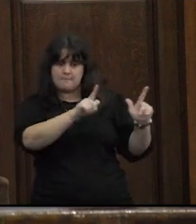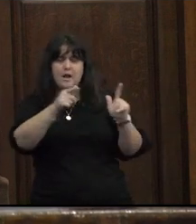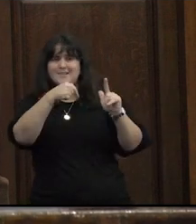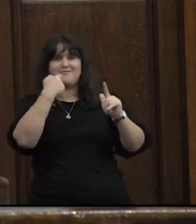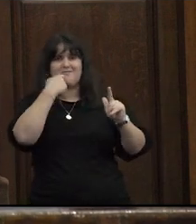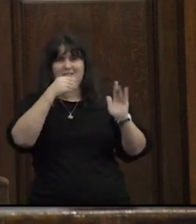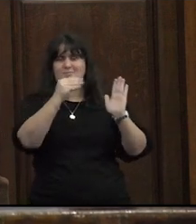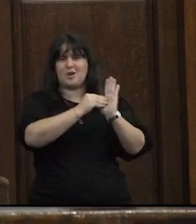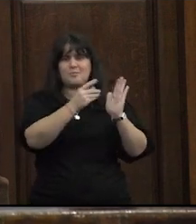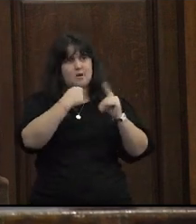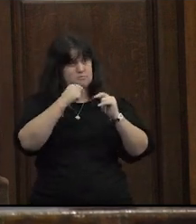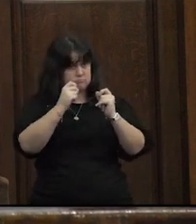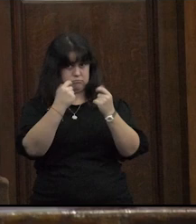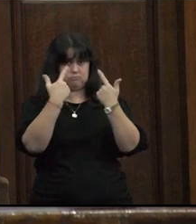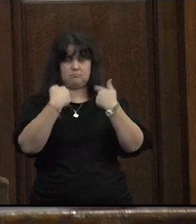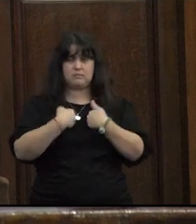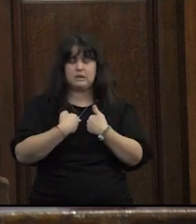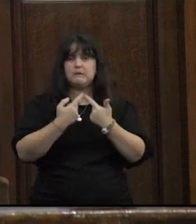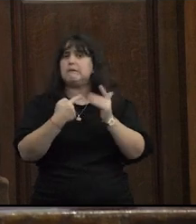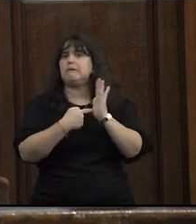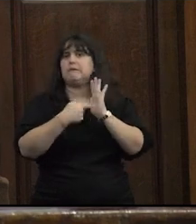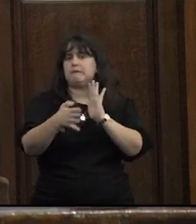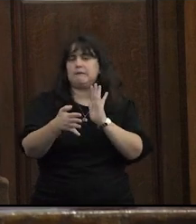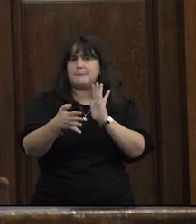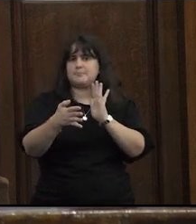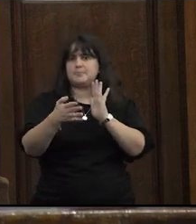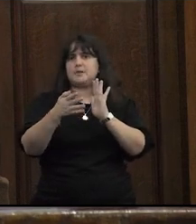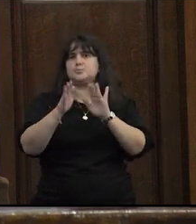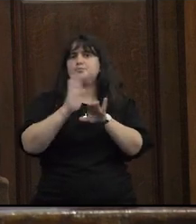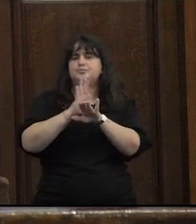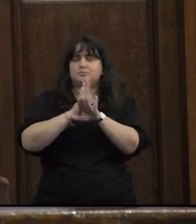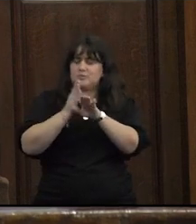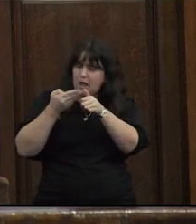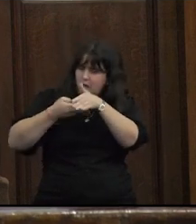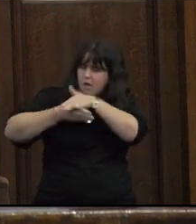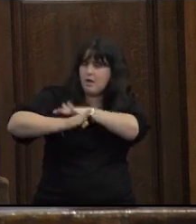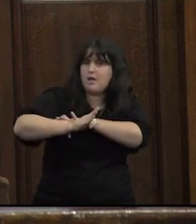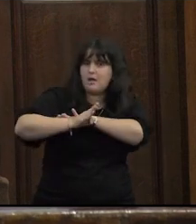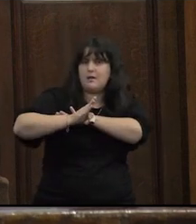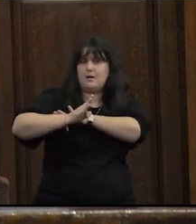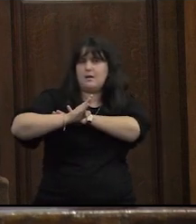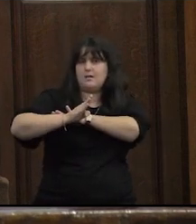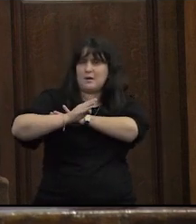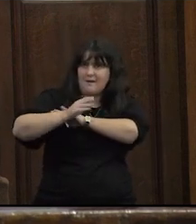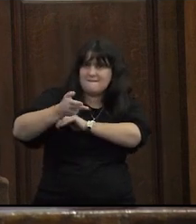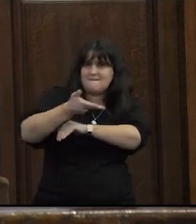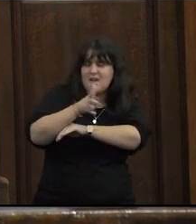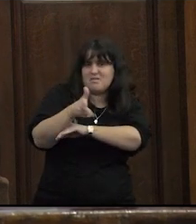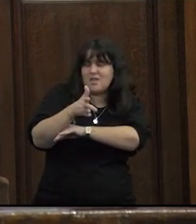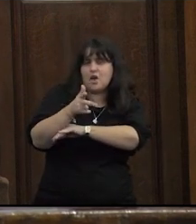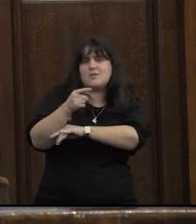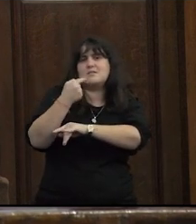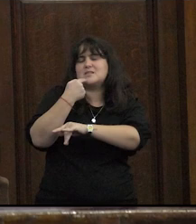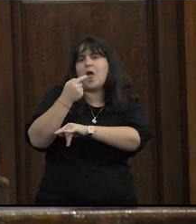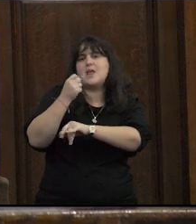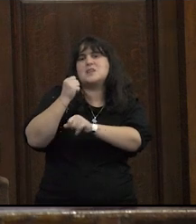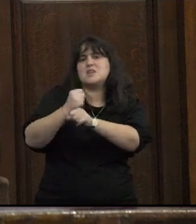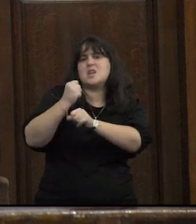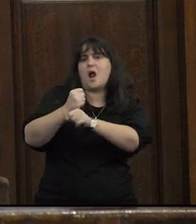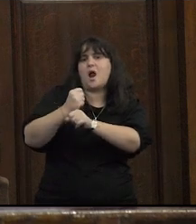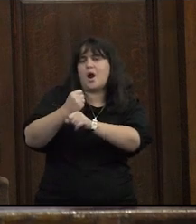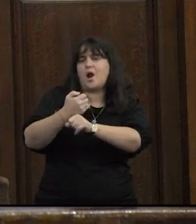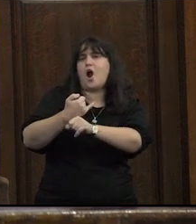placas que no puse ahí que me llamaba la atención decía como el gancho para entrar a ver este el videito es ¿cómo